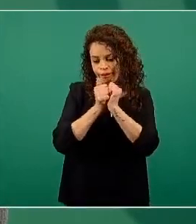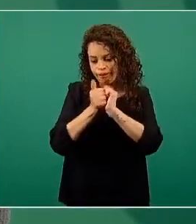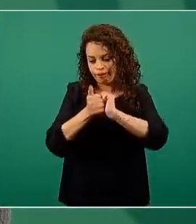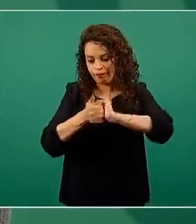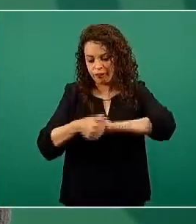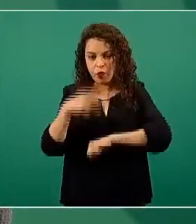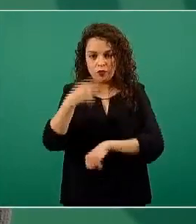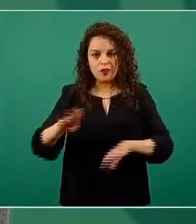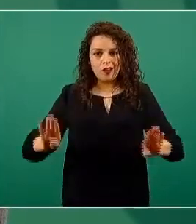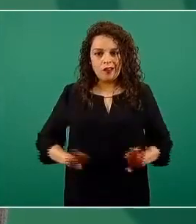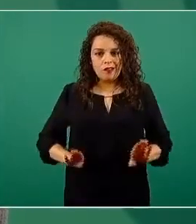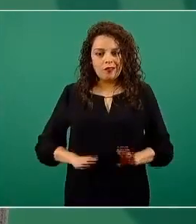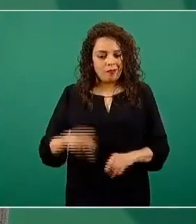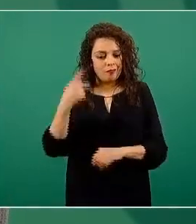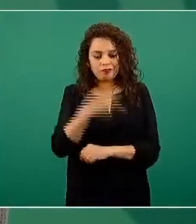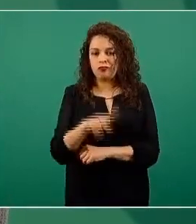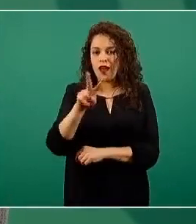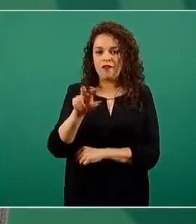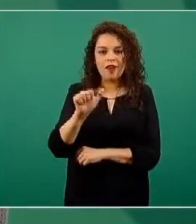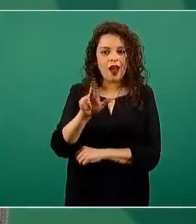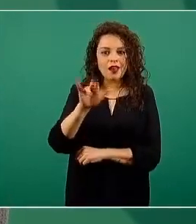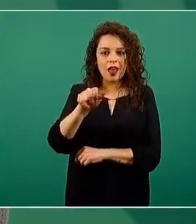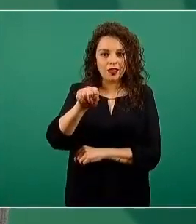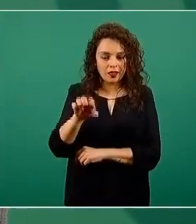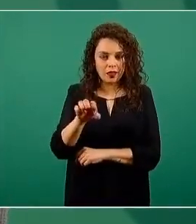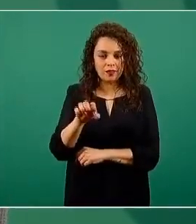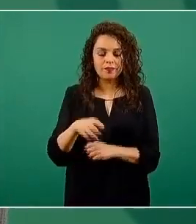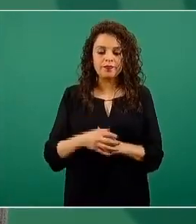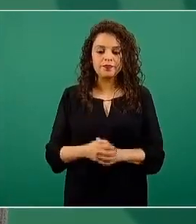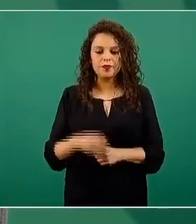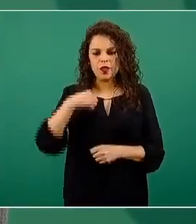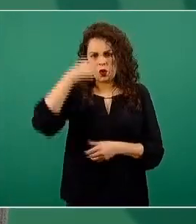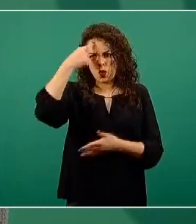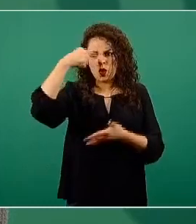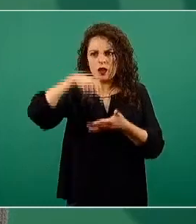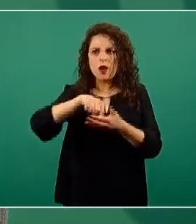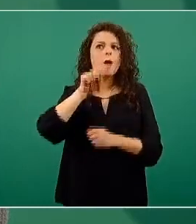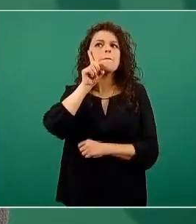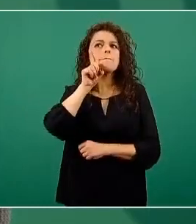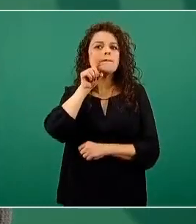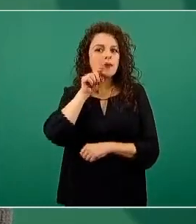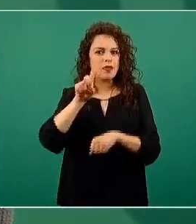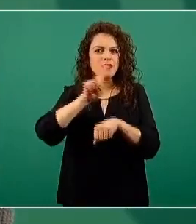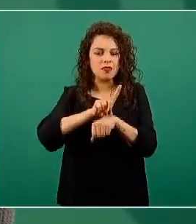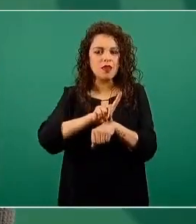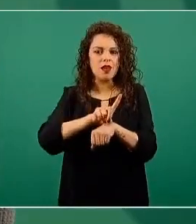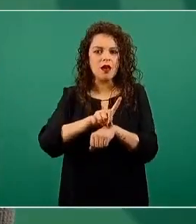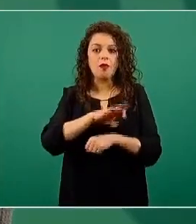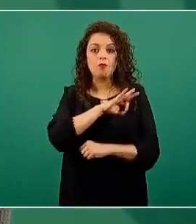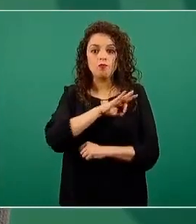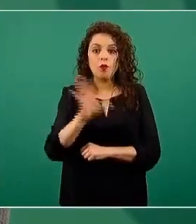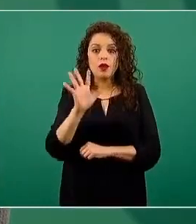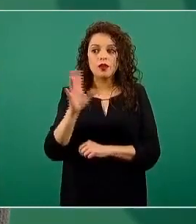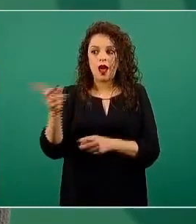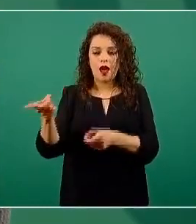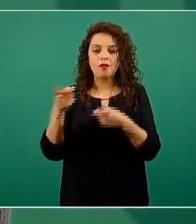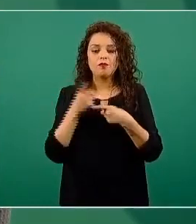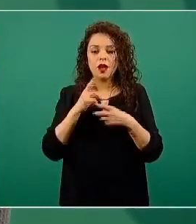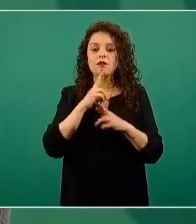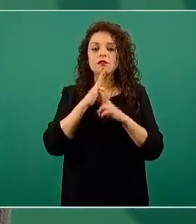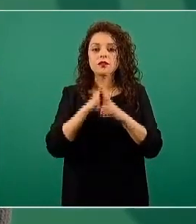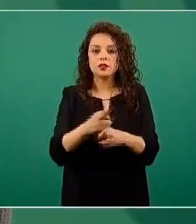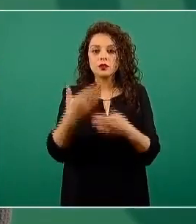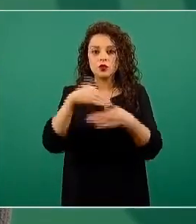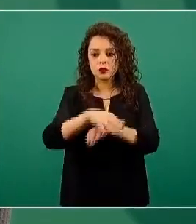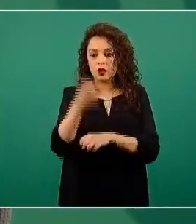variante y estamos precisamente yo creo que el día de mañana vamos a poder tener ya resultados preliminares de la